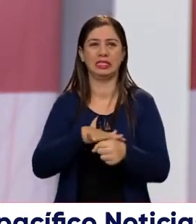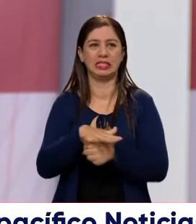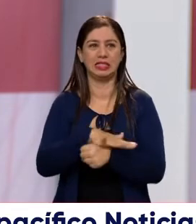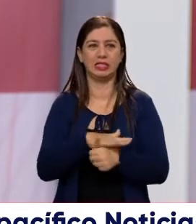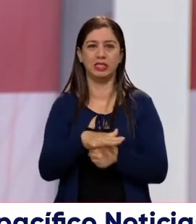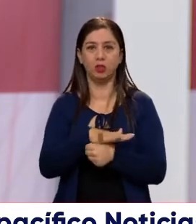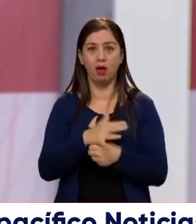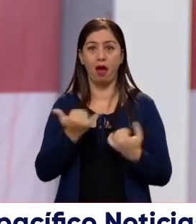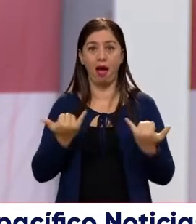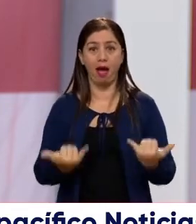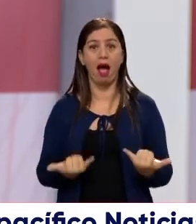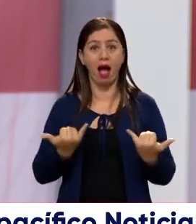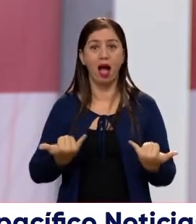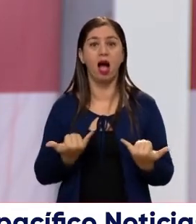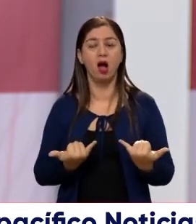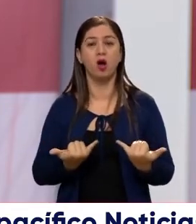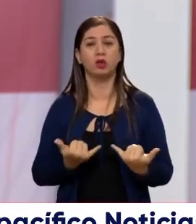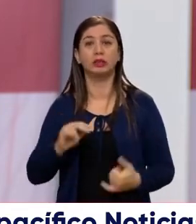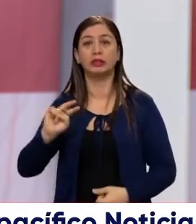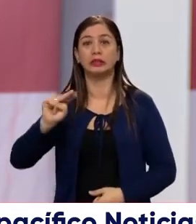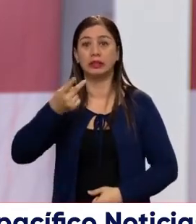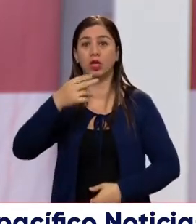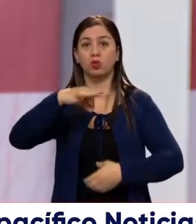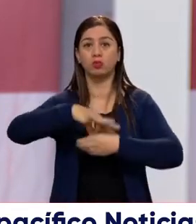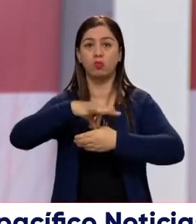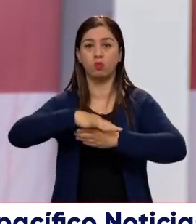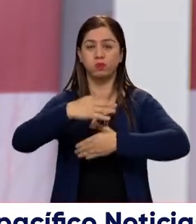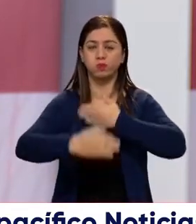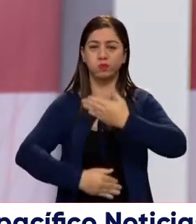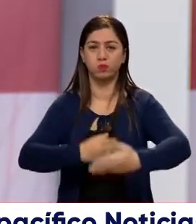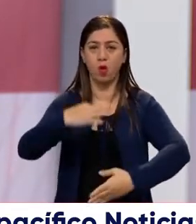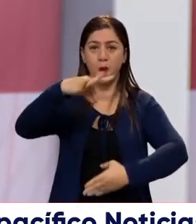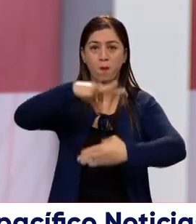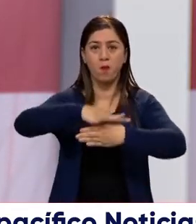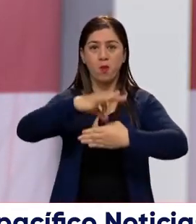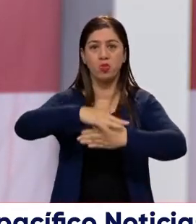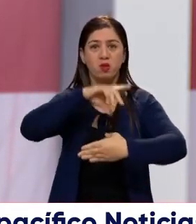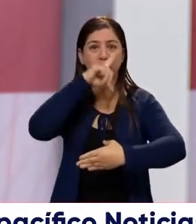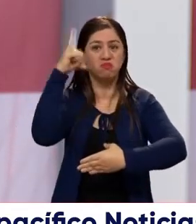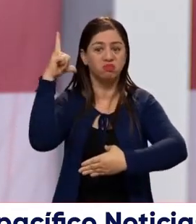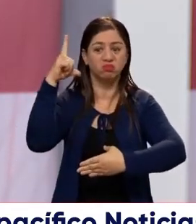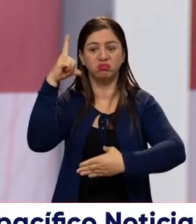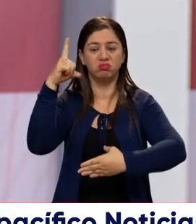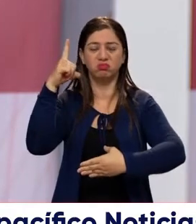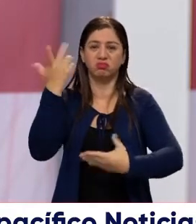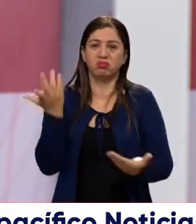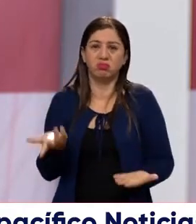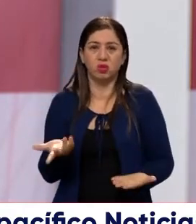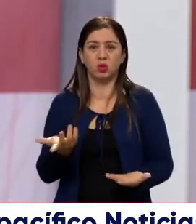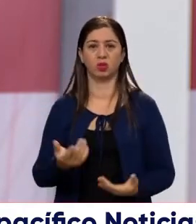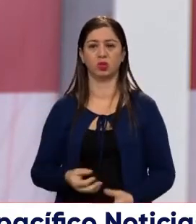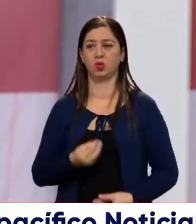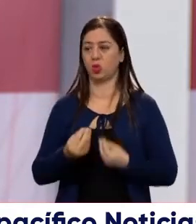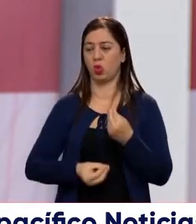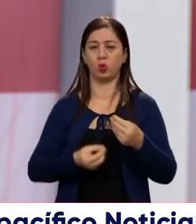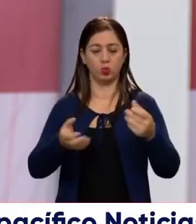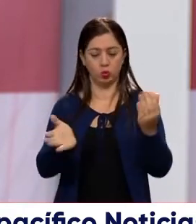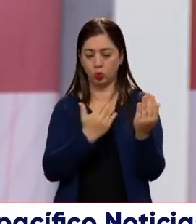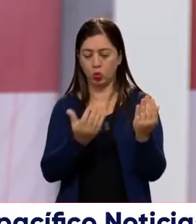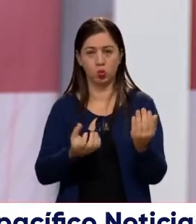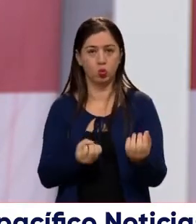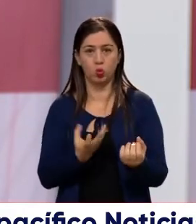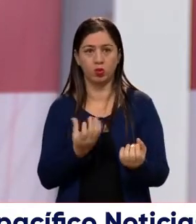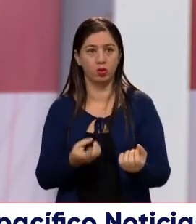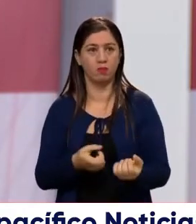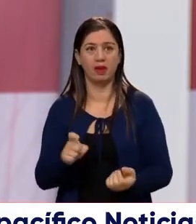en este momento, en esta segunda vuelta, donde el voto en blanco no representa más que una protesta, porque no se cuenta, o sea, se